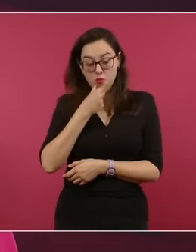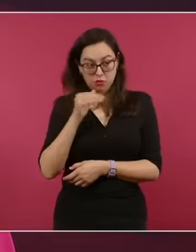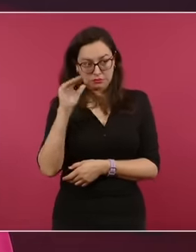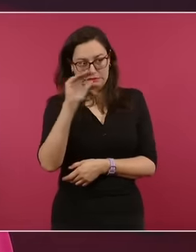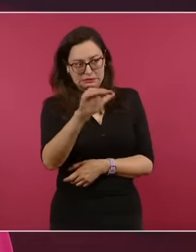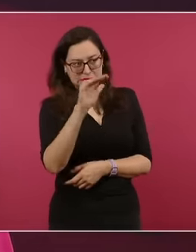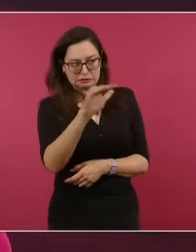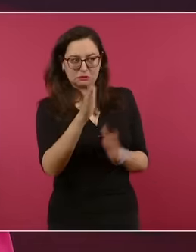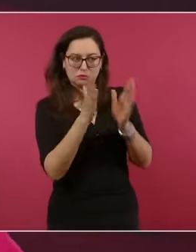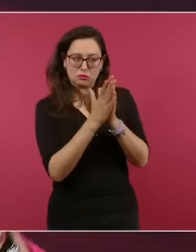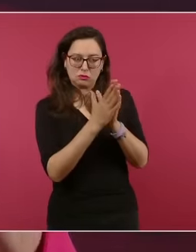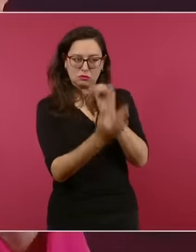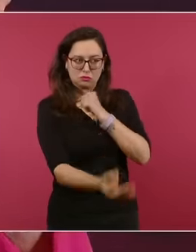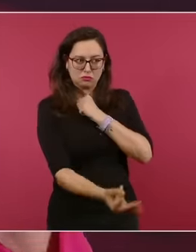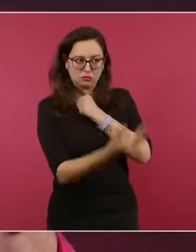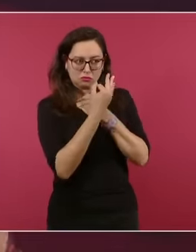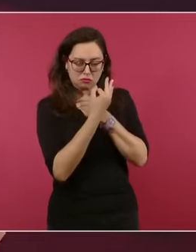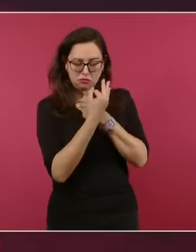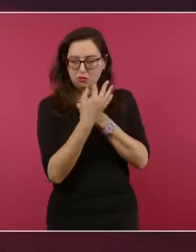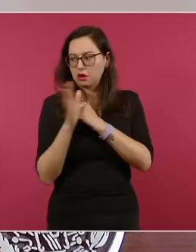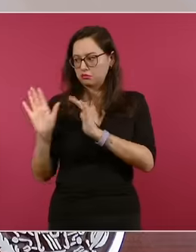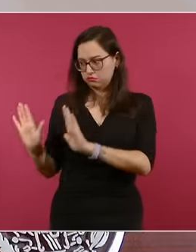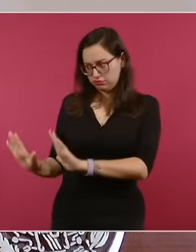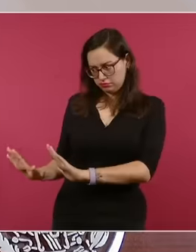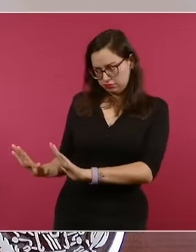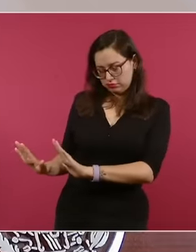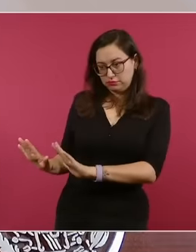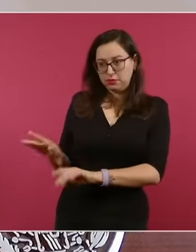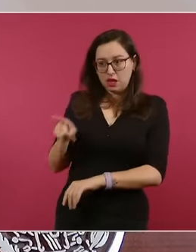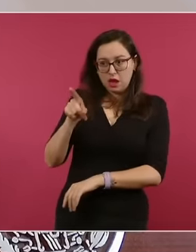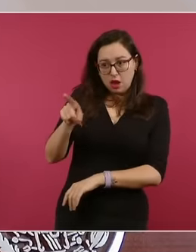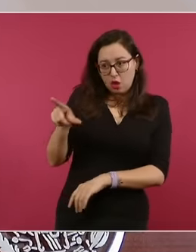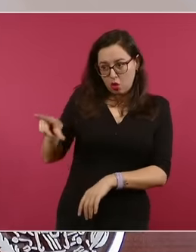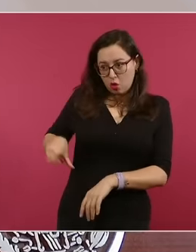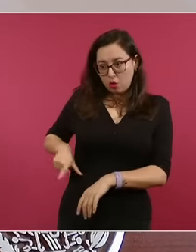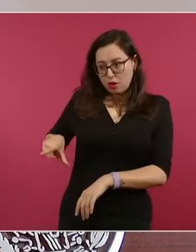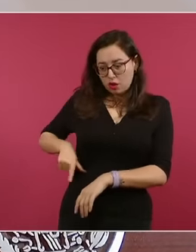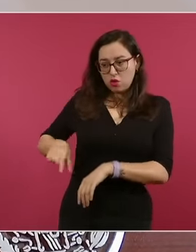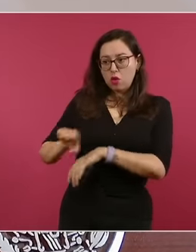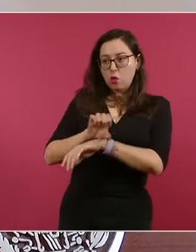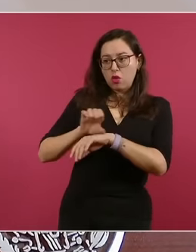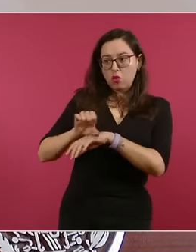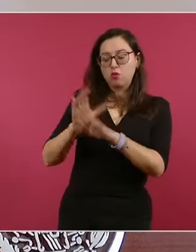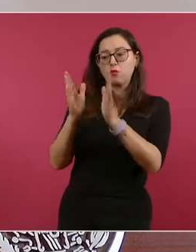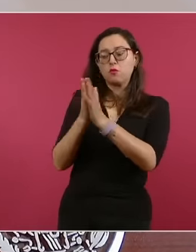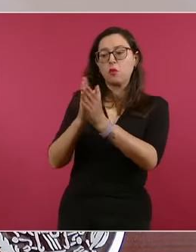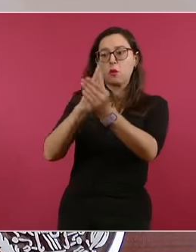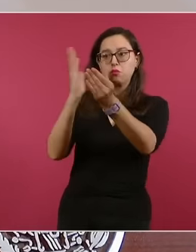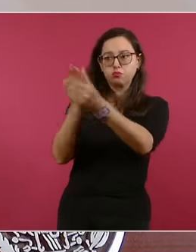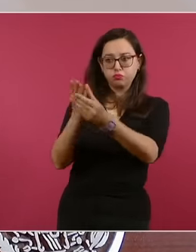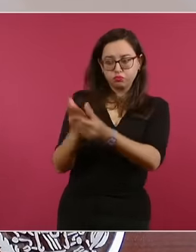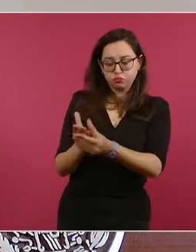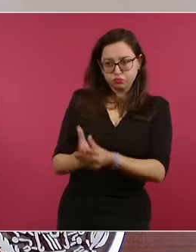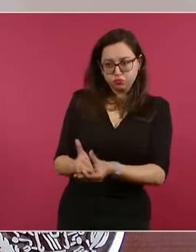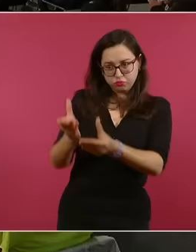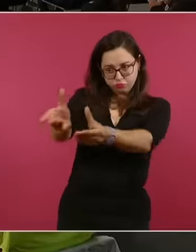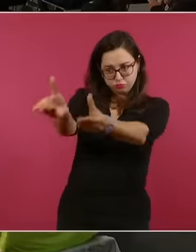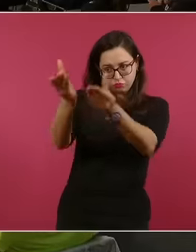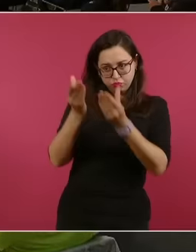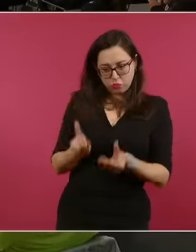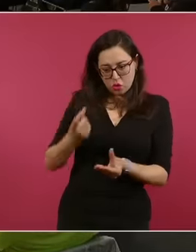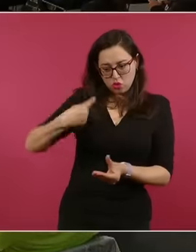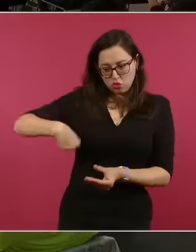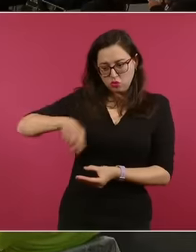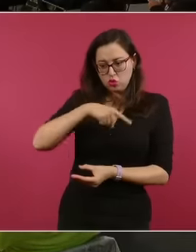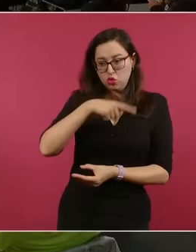pedimos al gobierno de Ecuador que nos enviara todos los expedientes legales y así es como hemos ido conduciendo este proceso. Y